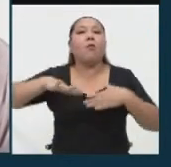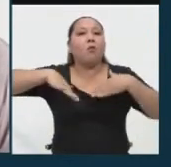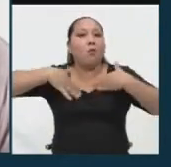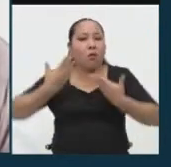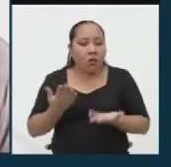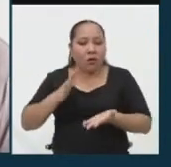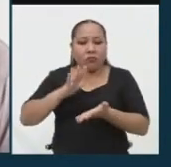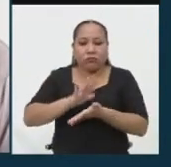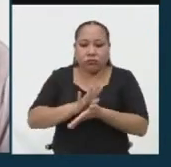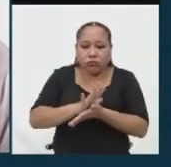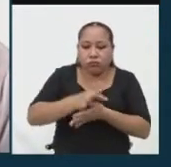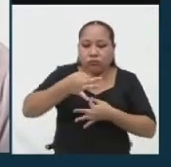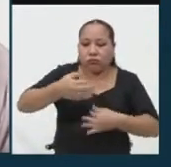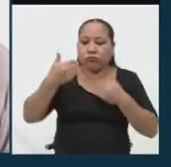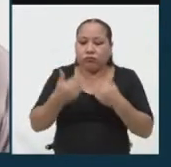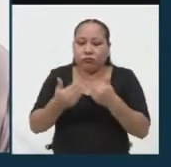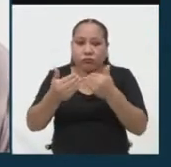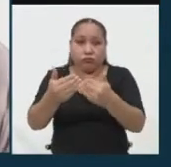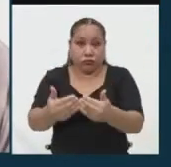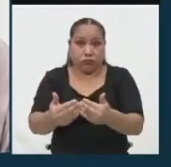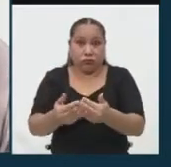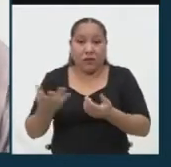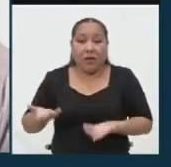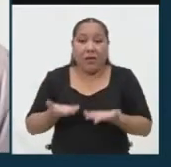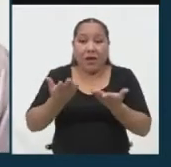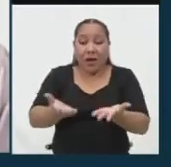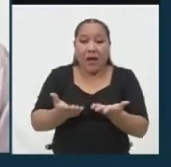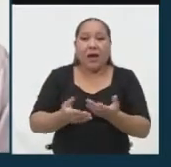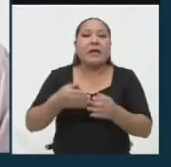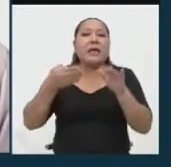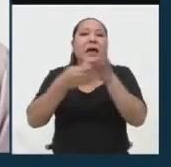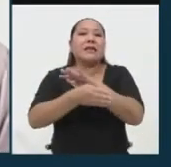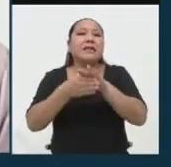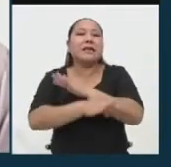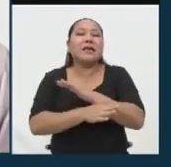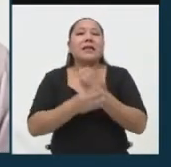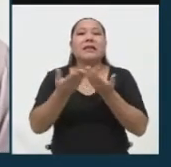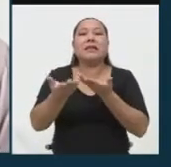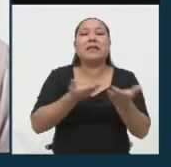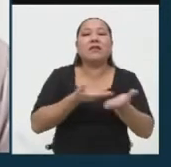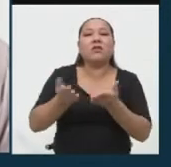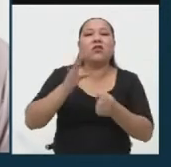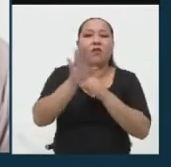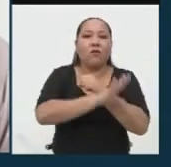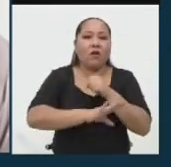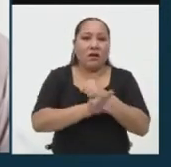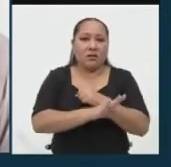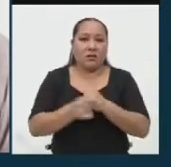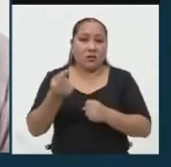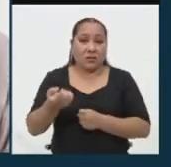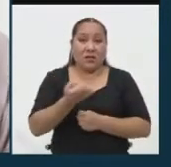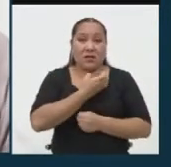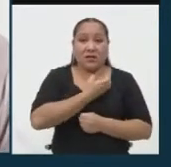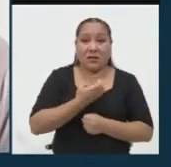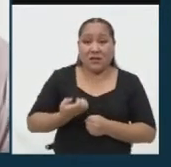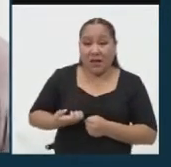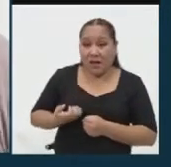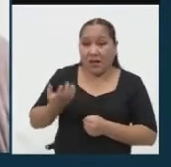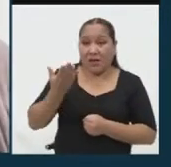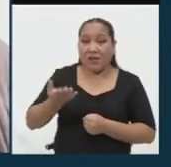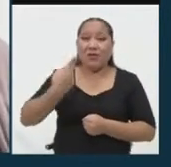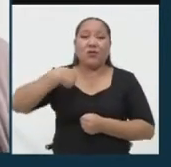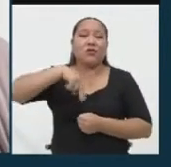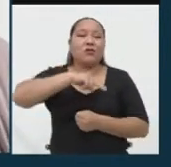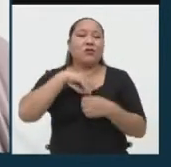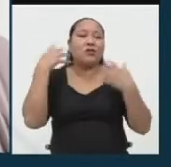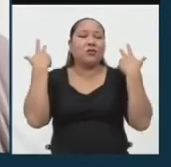los trámites correspondientes para acceder a los servicios básicos. El gobierno, nosotros ya tenemos